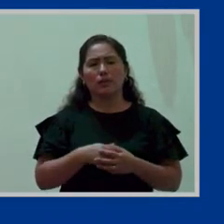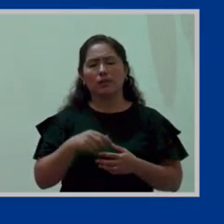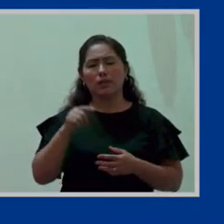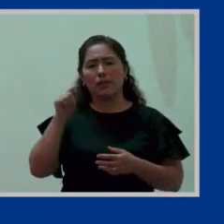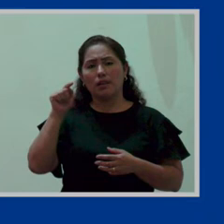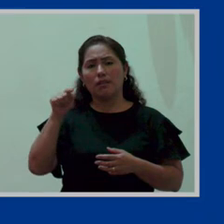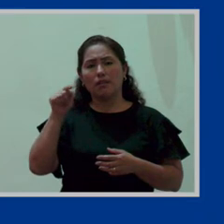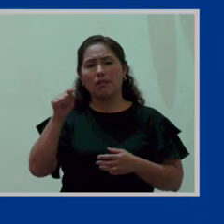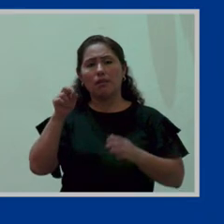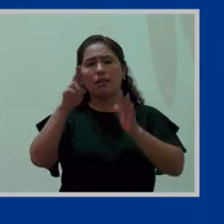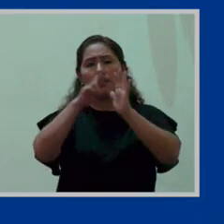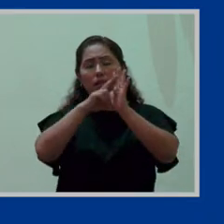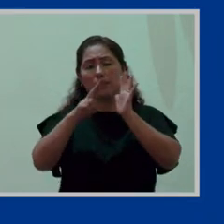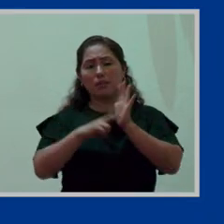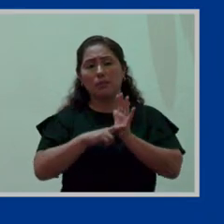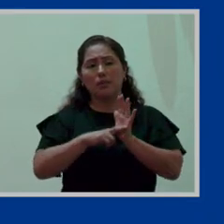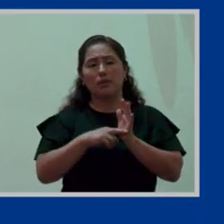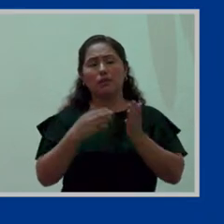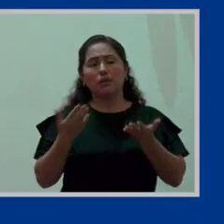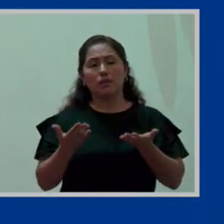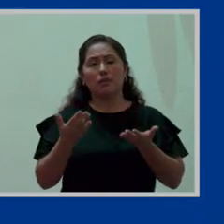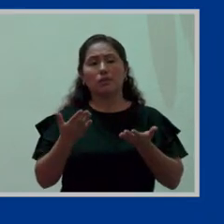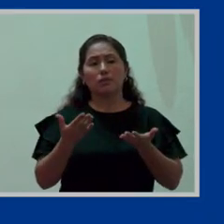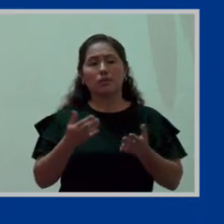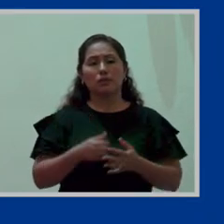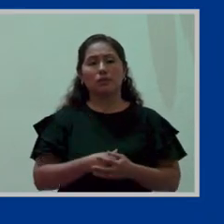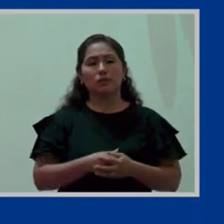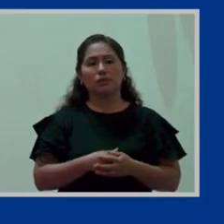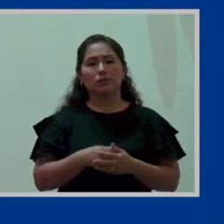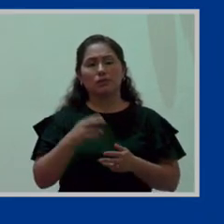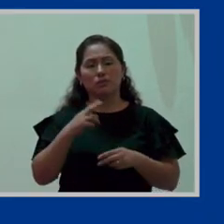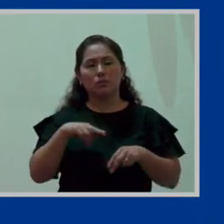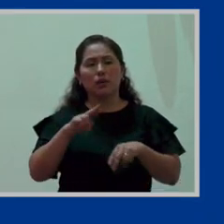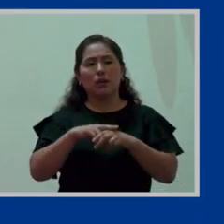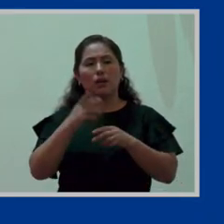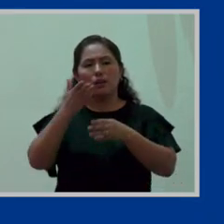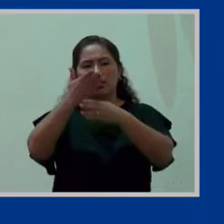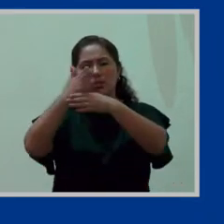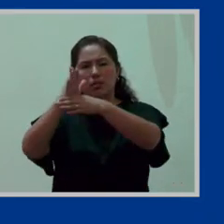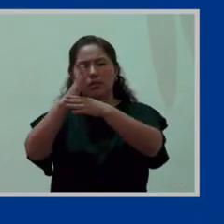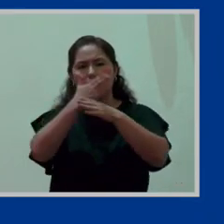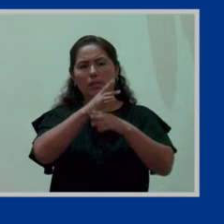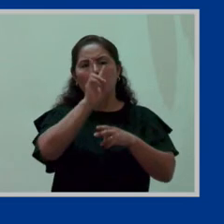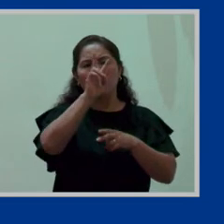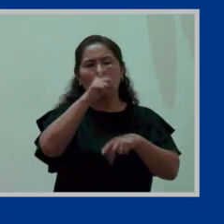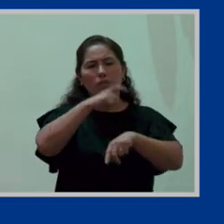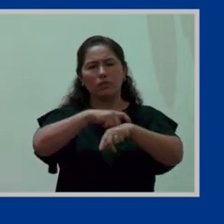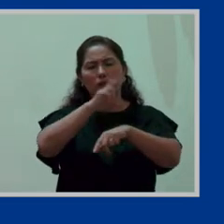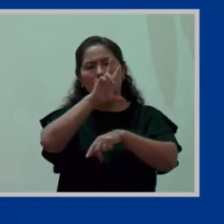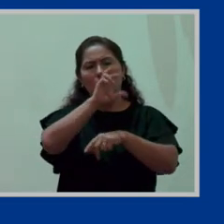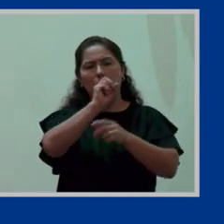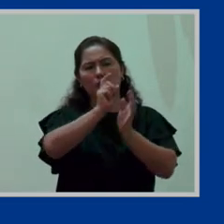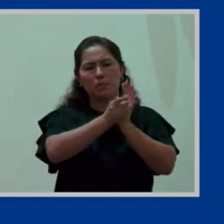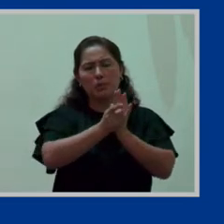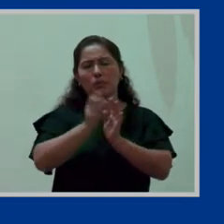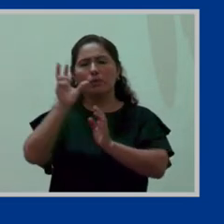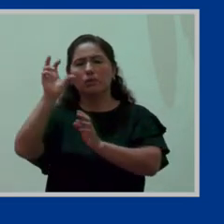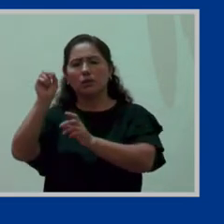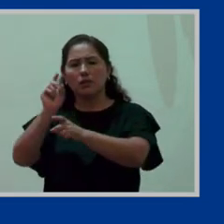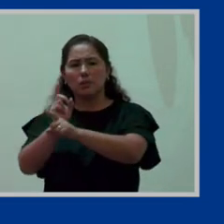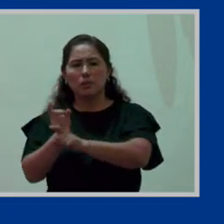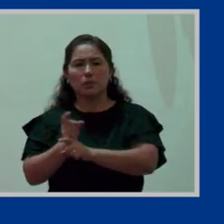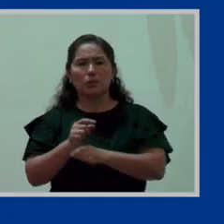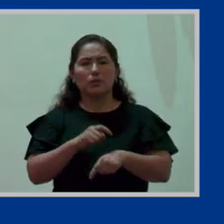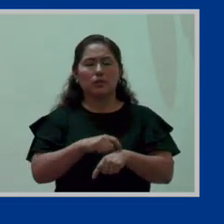el reglamento entonces normal lo divide en dos tiempos 30 minutos de cada uno o